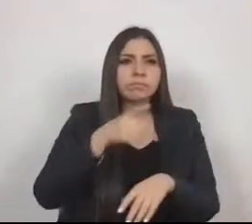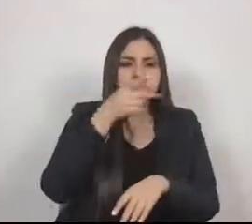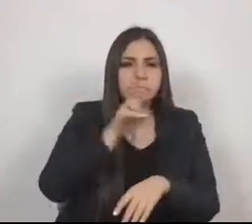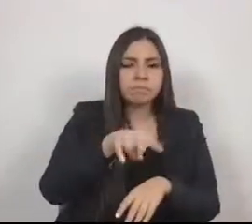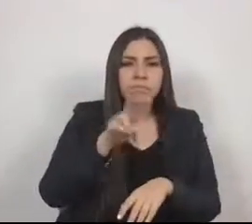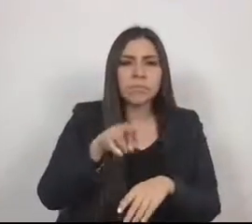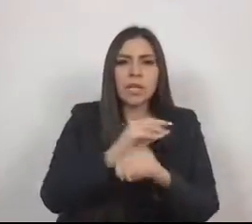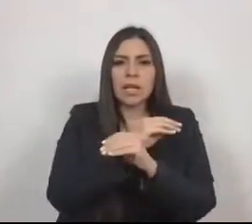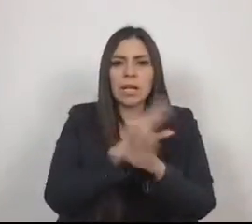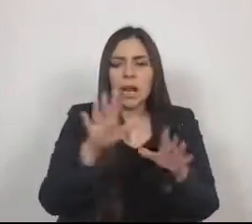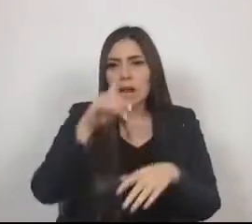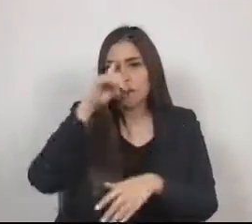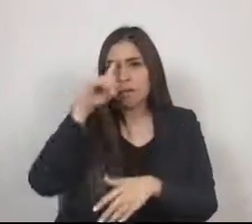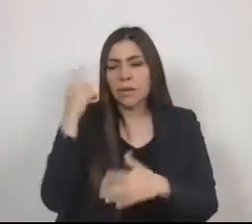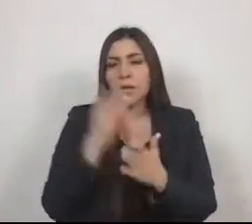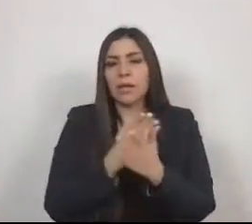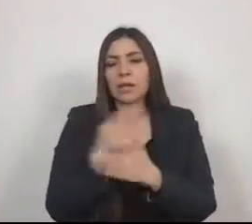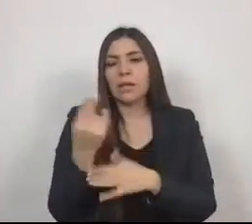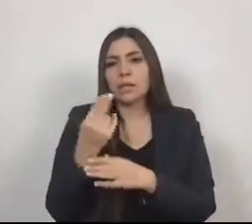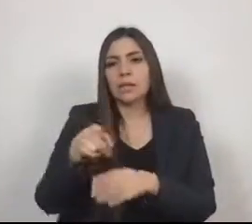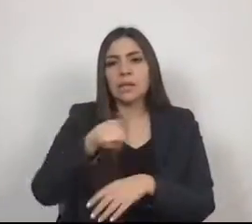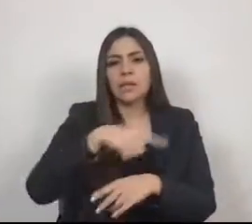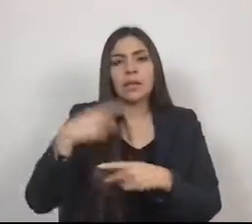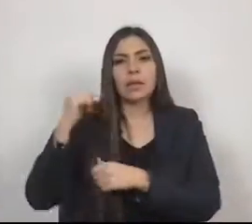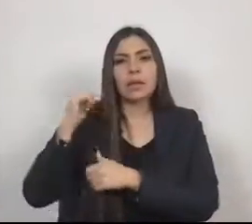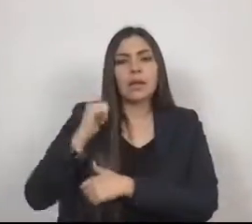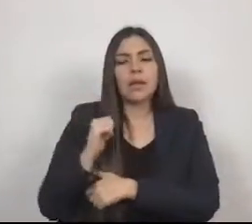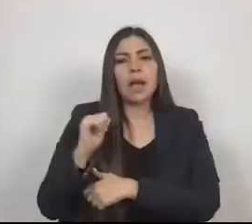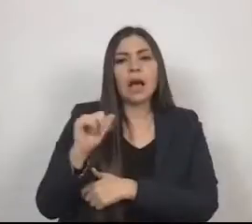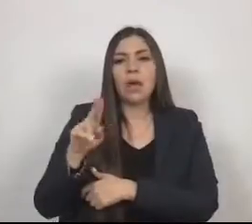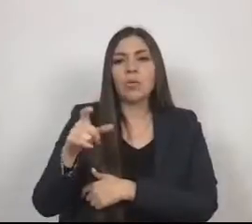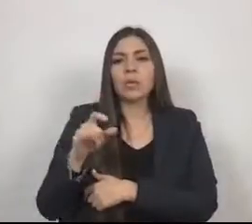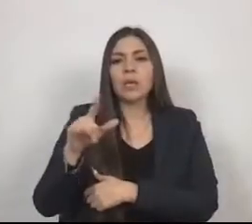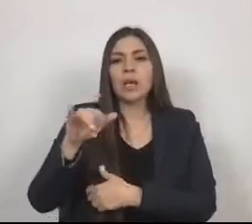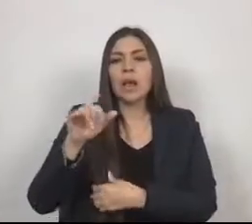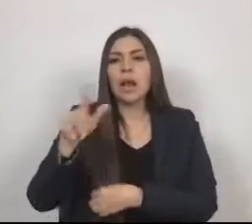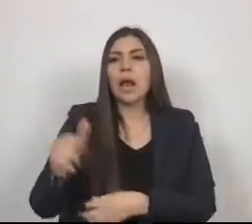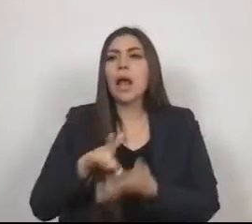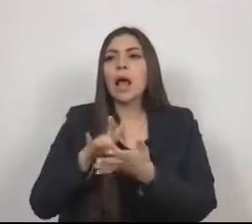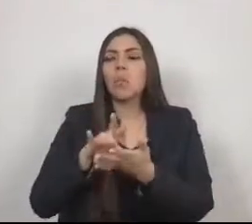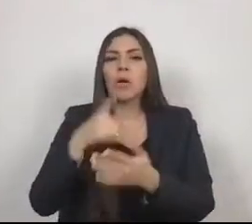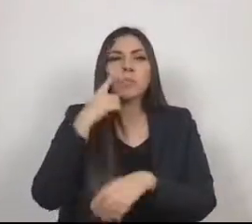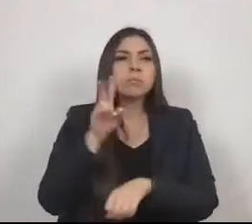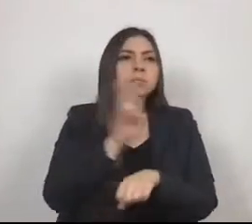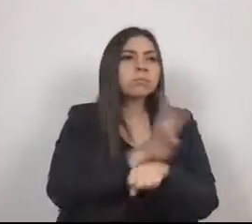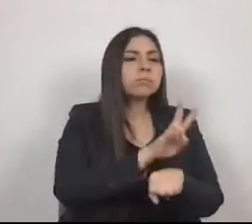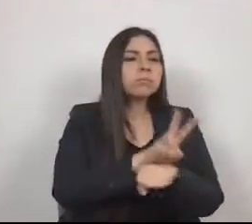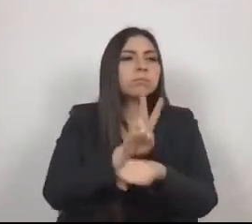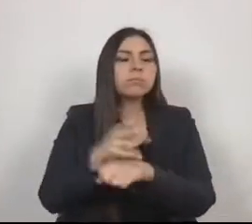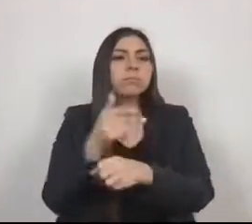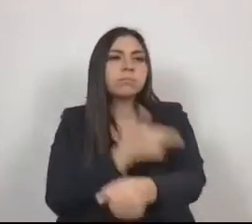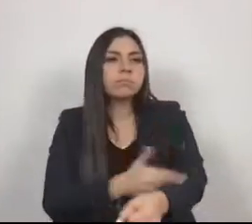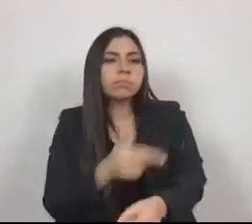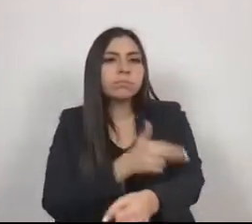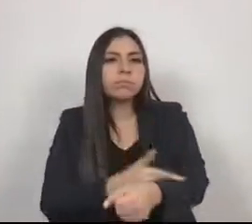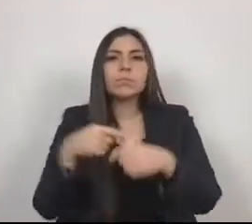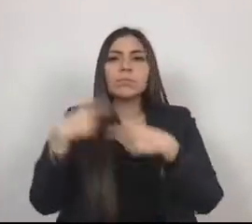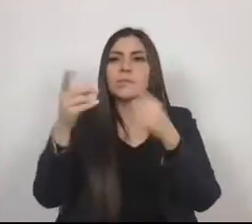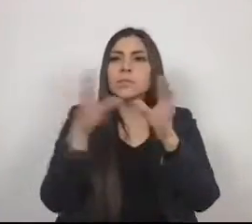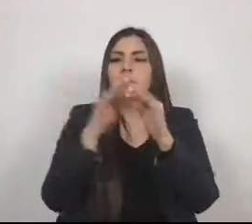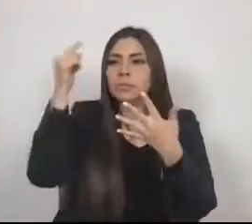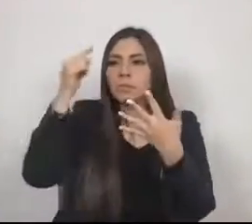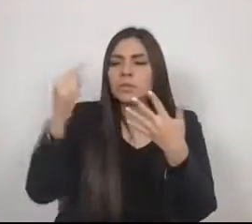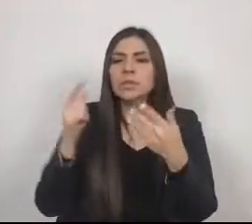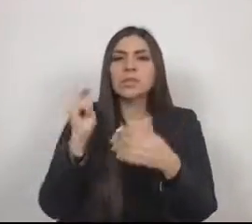en las autoridades auxiliares los mecanismos de gestión, vigilancia, rendición de cuentas, mediante los cuales la